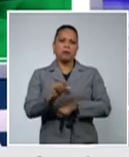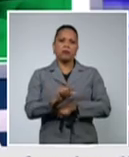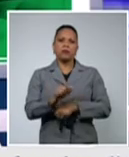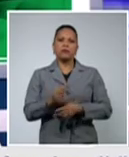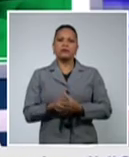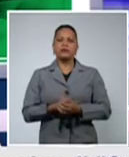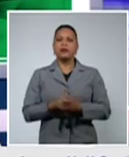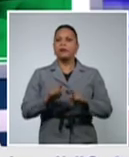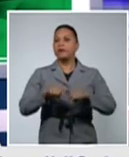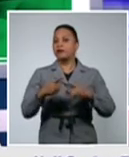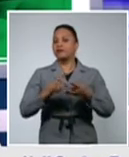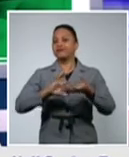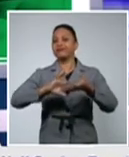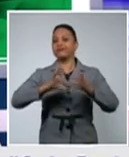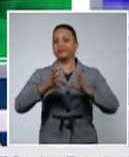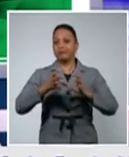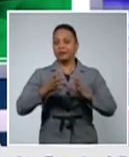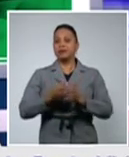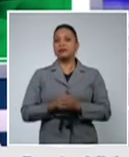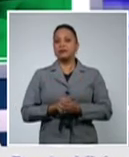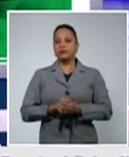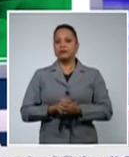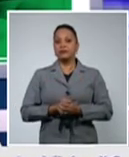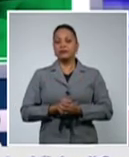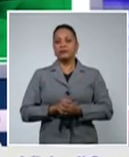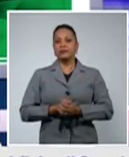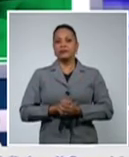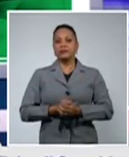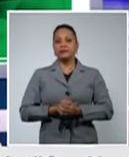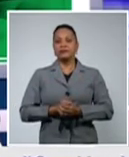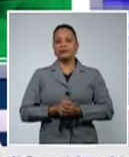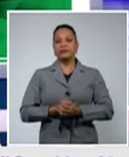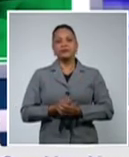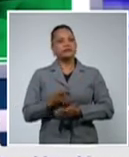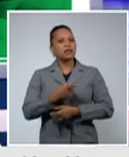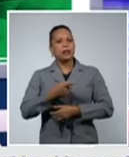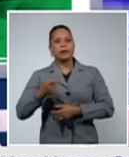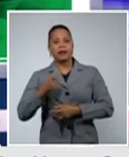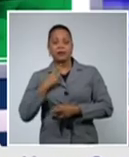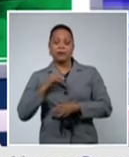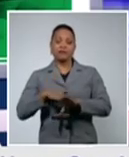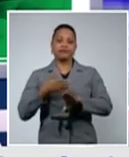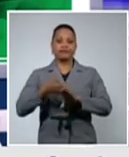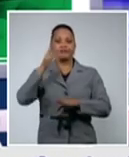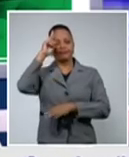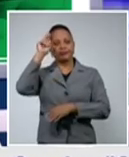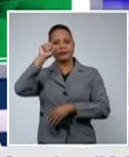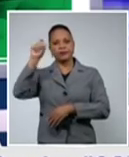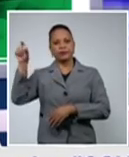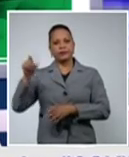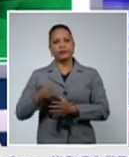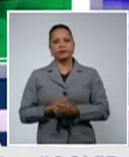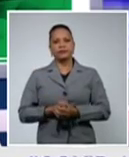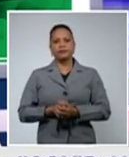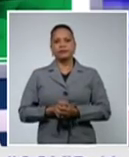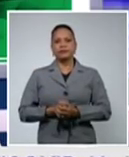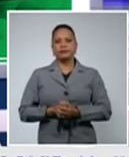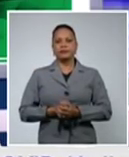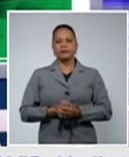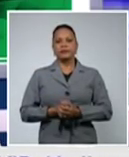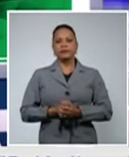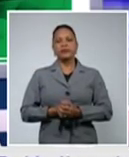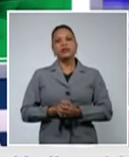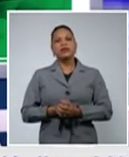complicaciones que presentó inmediatamente después de su ingreso. Y de esta forma, hace un